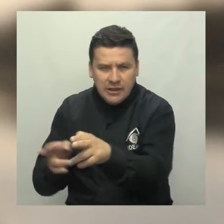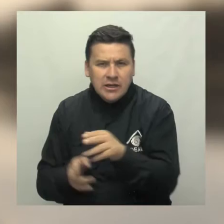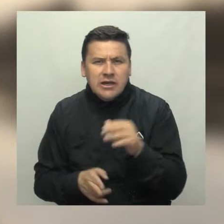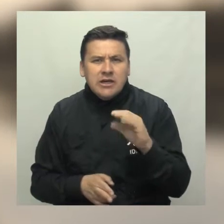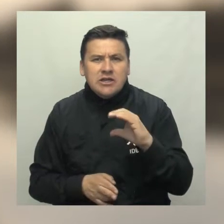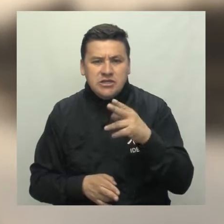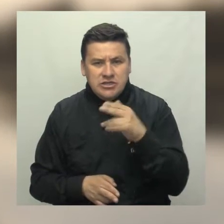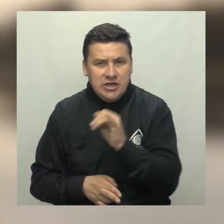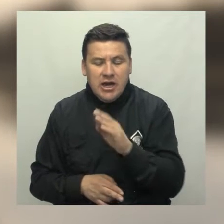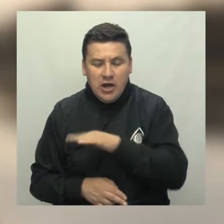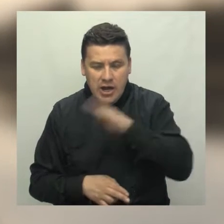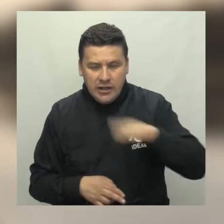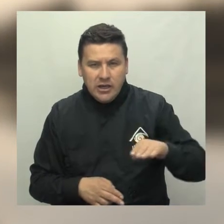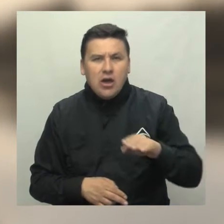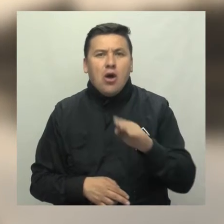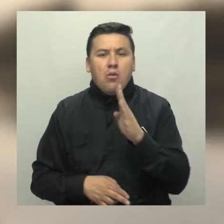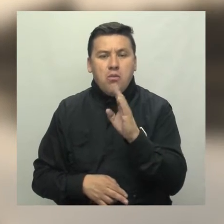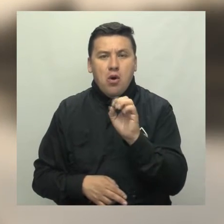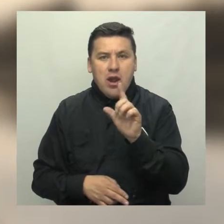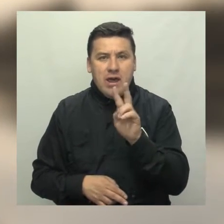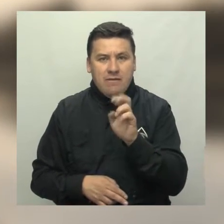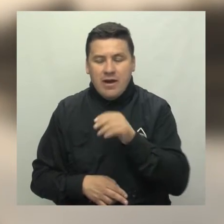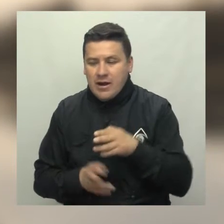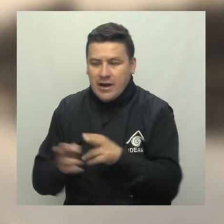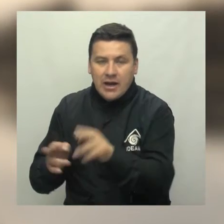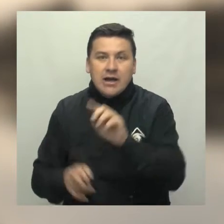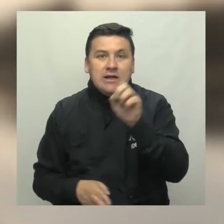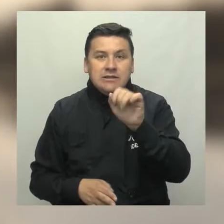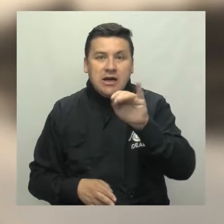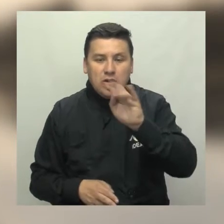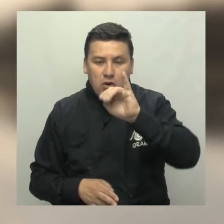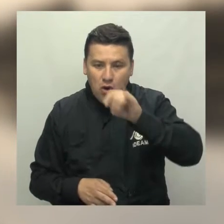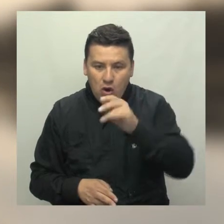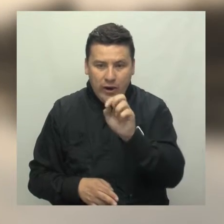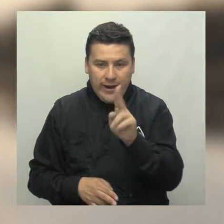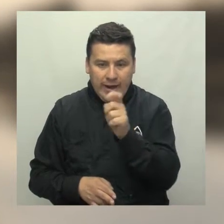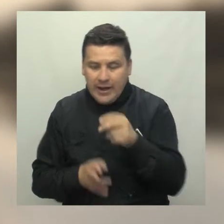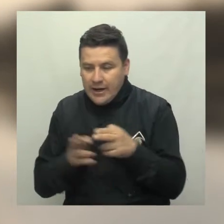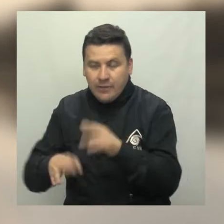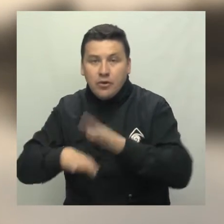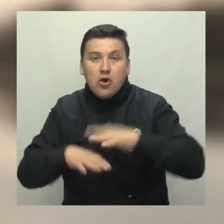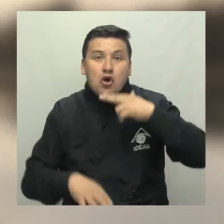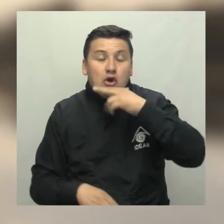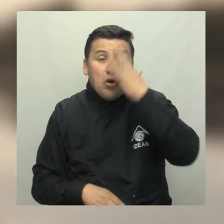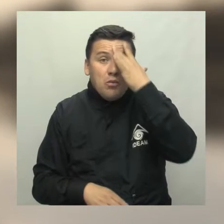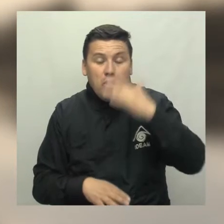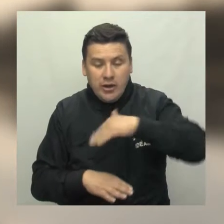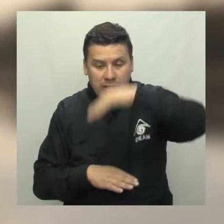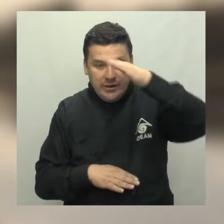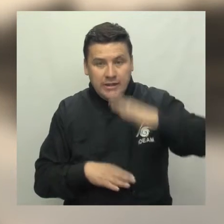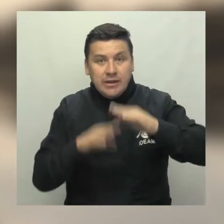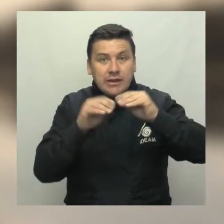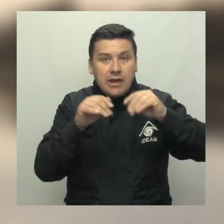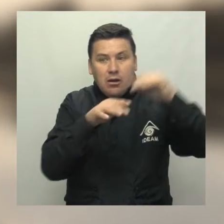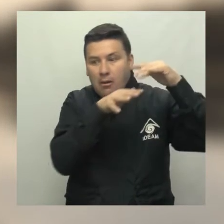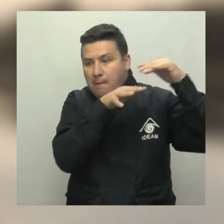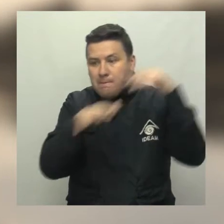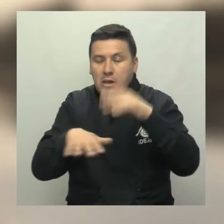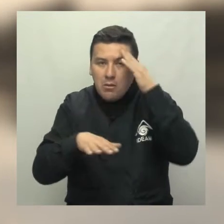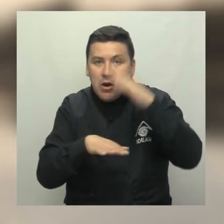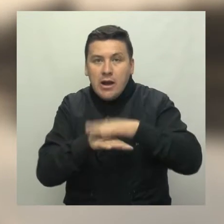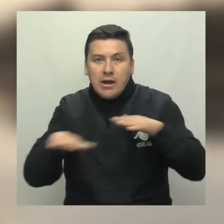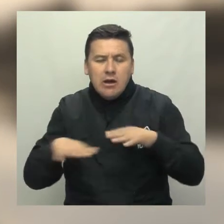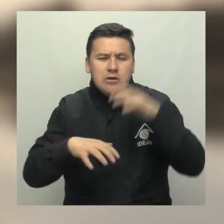Nechía, Antioquia y Pinillos Bolívar, en el río San Jorge y sus afluentes. Alerta roja por alta amenaza de deslizamientos de tierra,